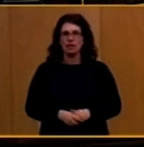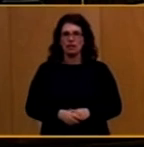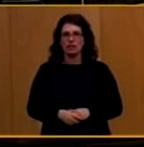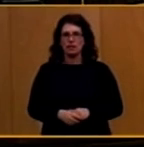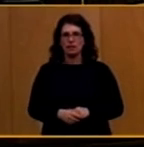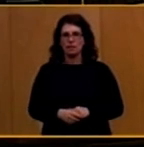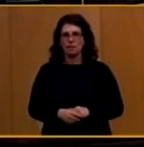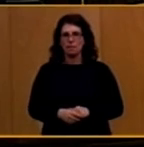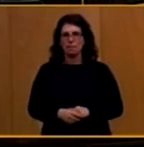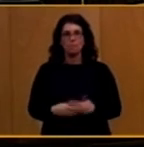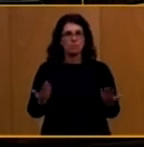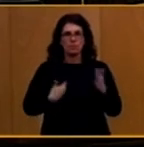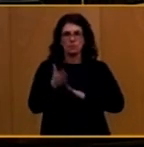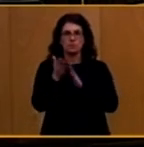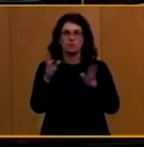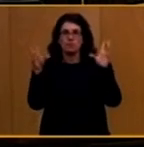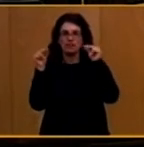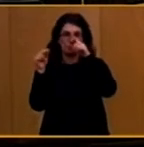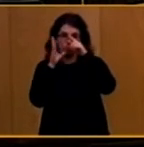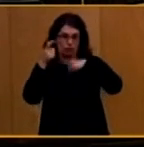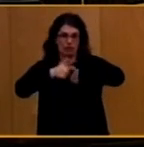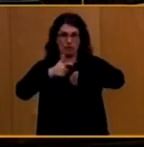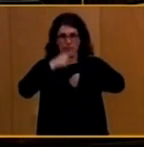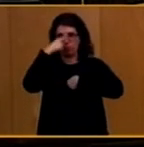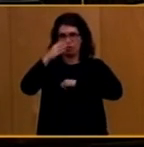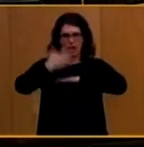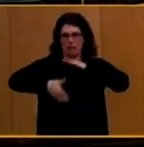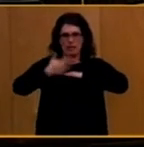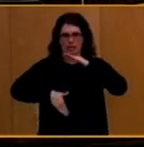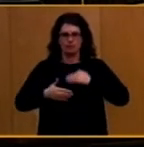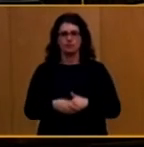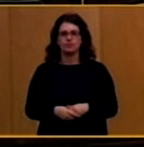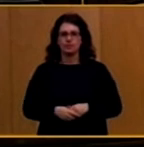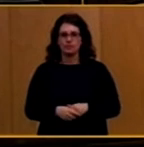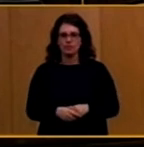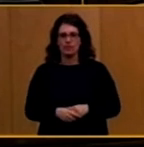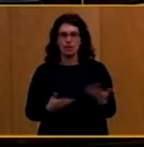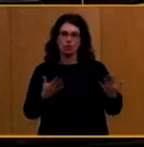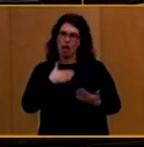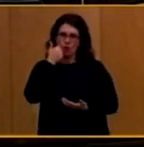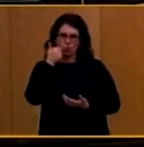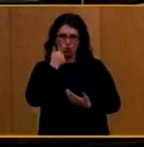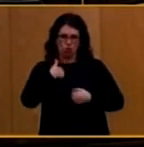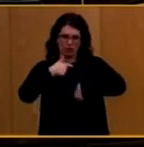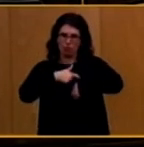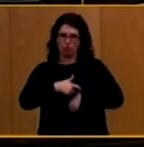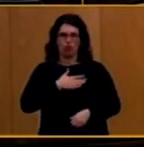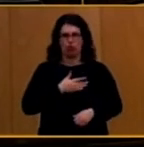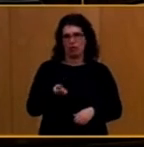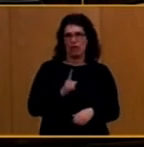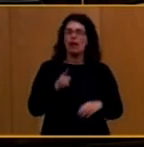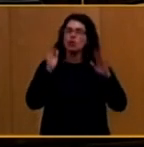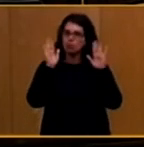Concluyo porque el tiempo lo tenemos limitado y no quiero abusar del mismo tiempo, pero quiero decirle que